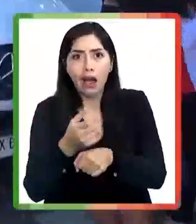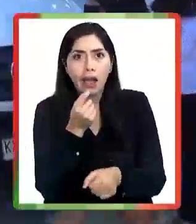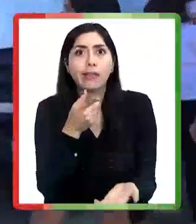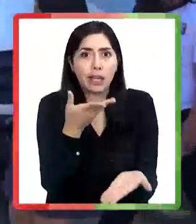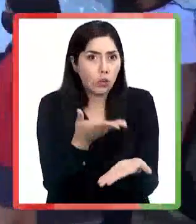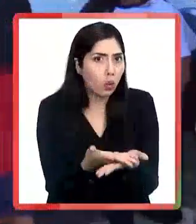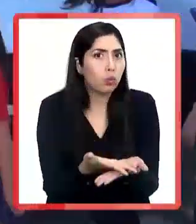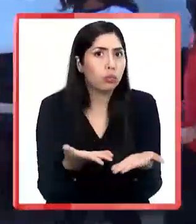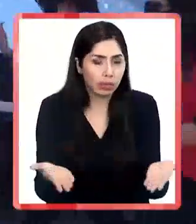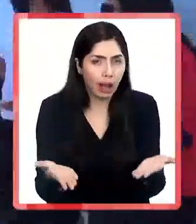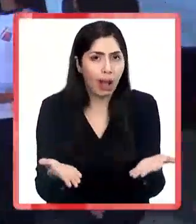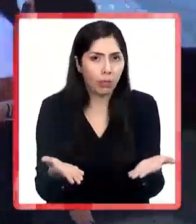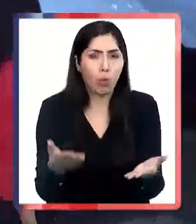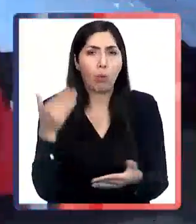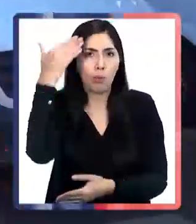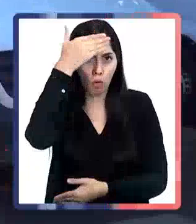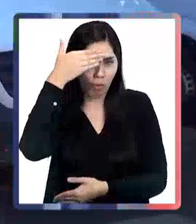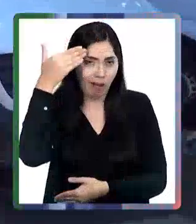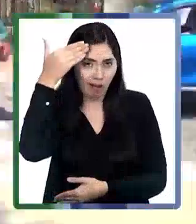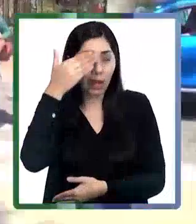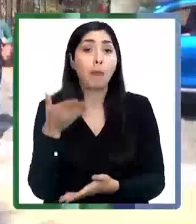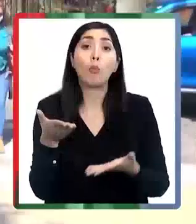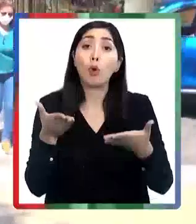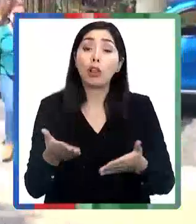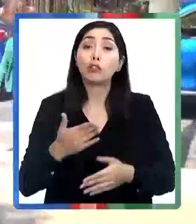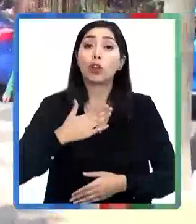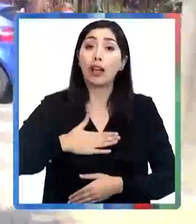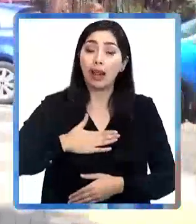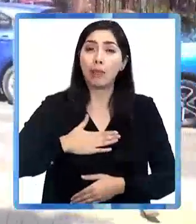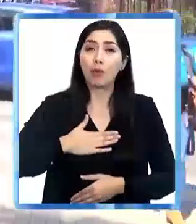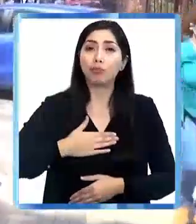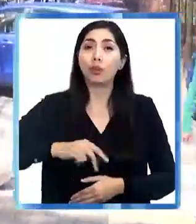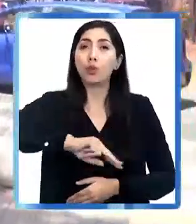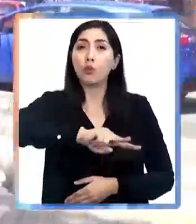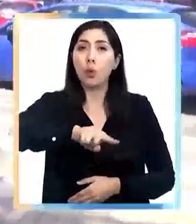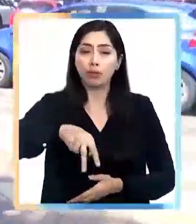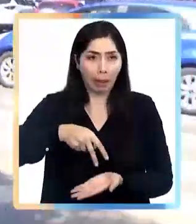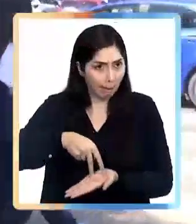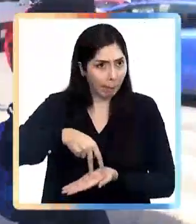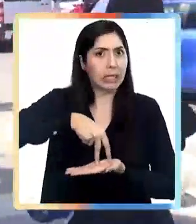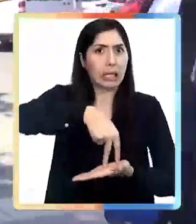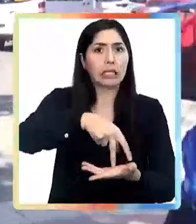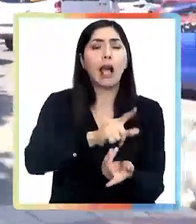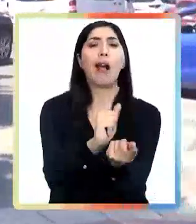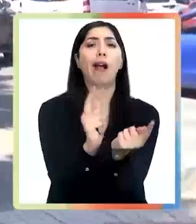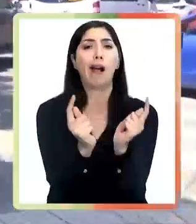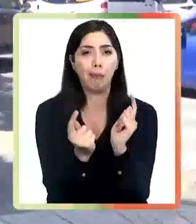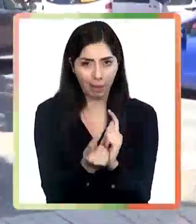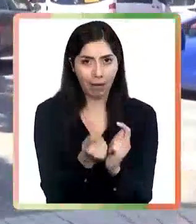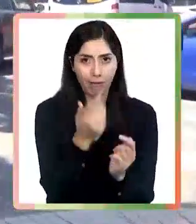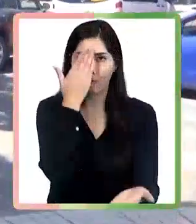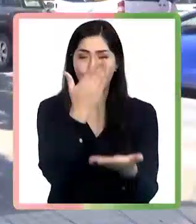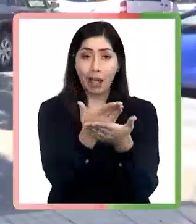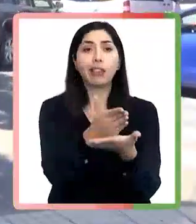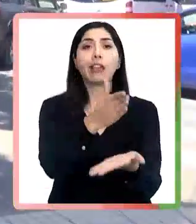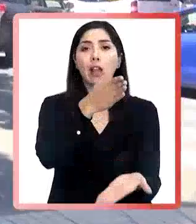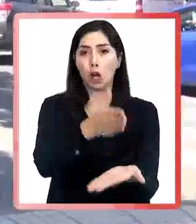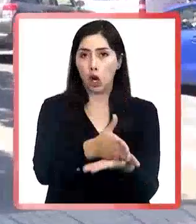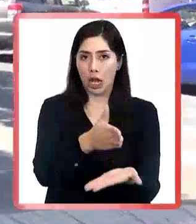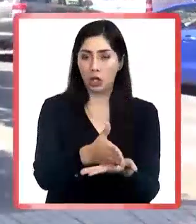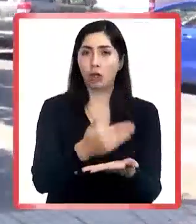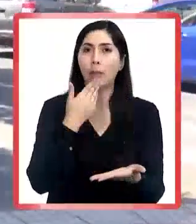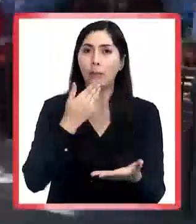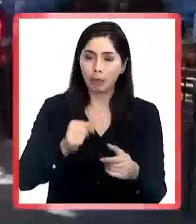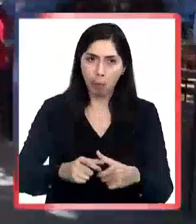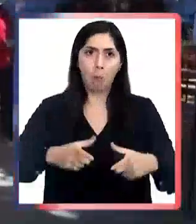que han sido bastante preocupantes. En base a eso, quisimos modificar nuestra presencia frente a los establecimientos educacionales